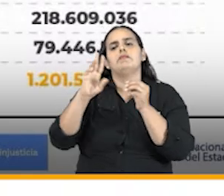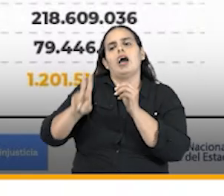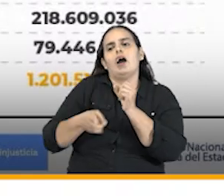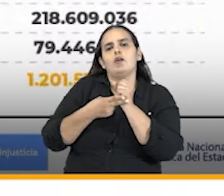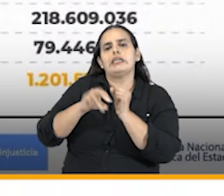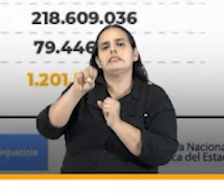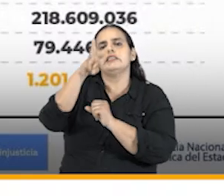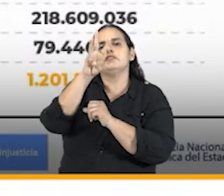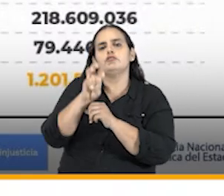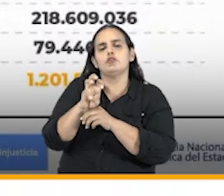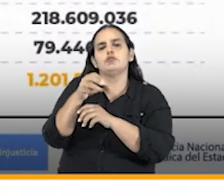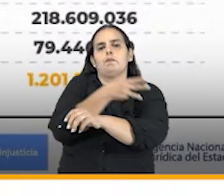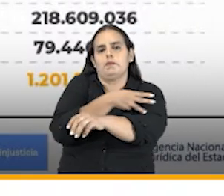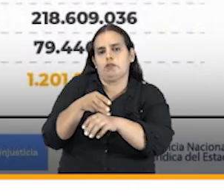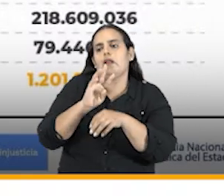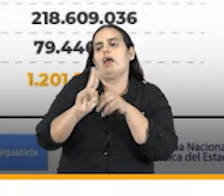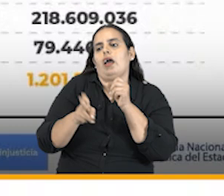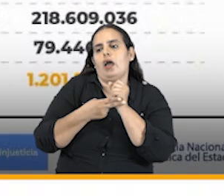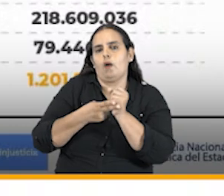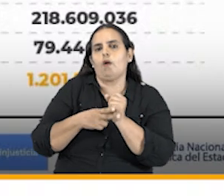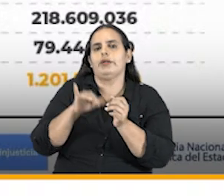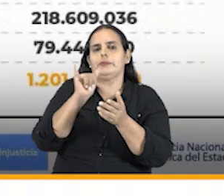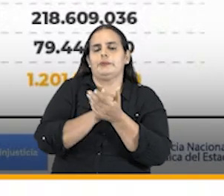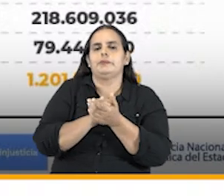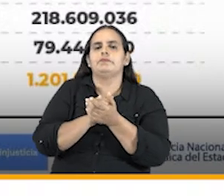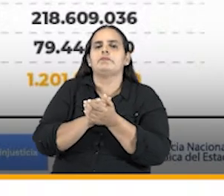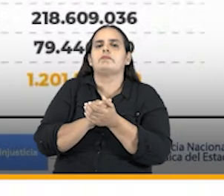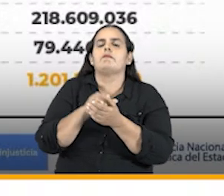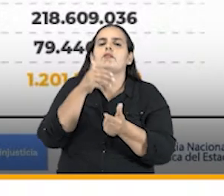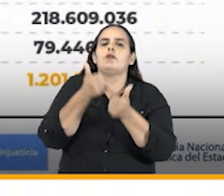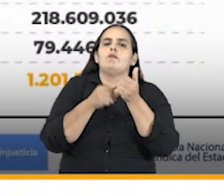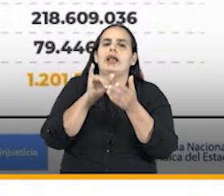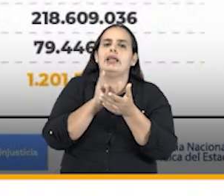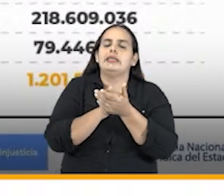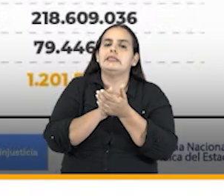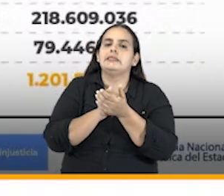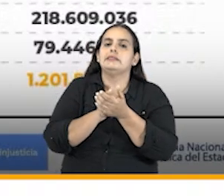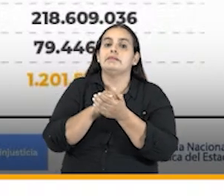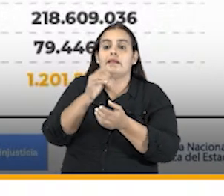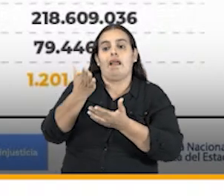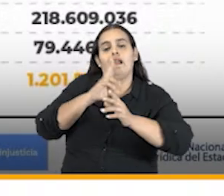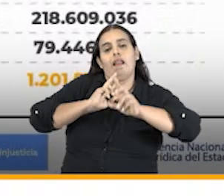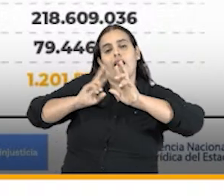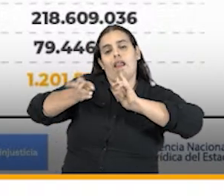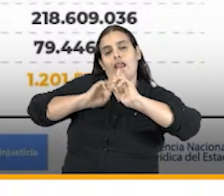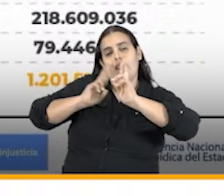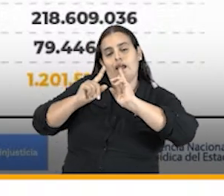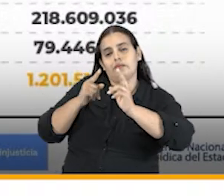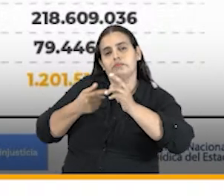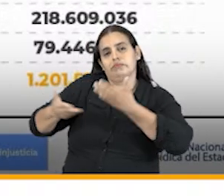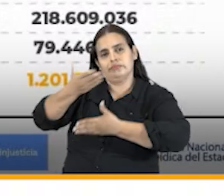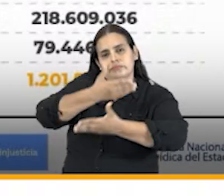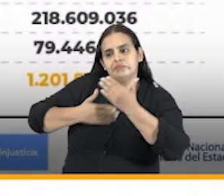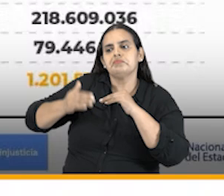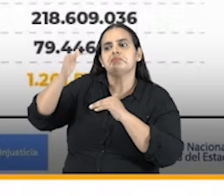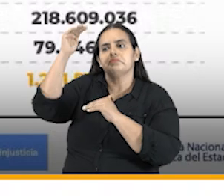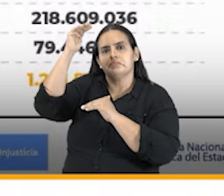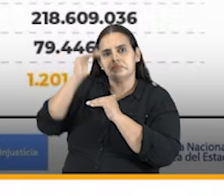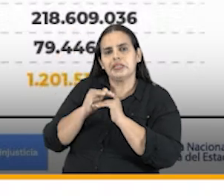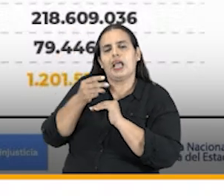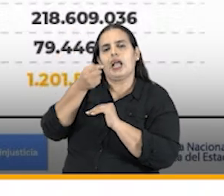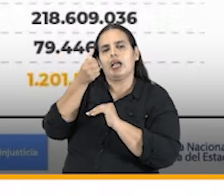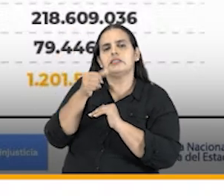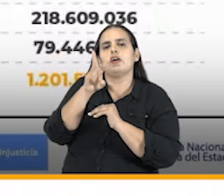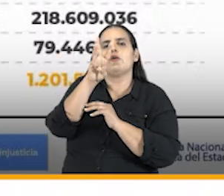18 millones de pesos y en cuanto al licenciamiento de TIMSS a través de las negociaciones que desarrollamos se logró un ahorro